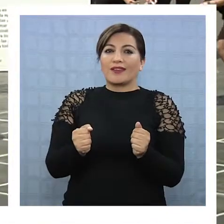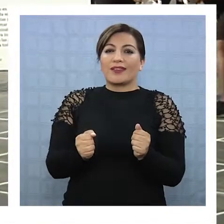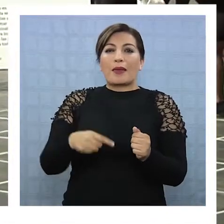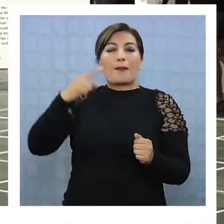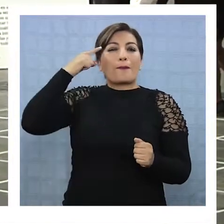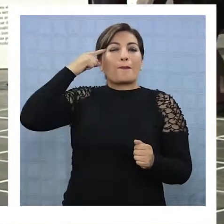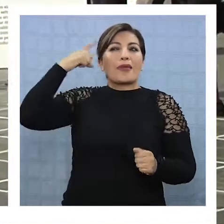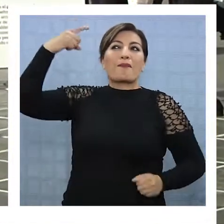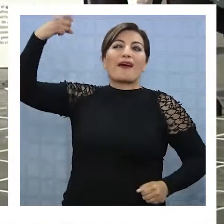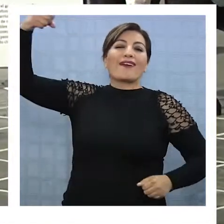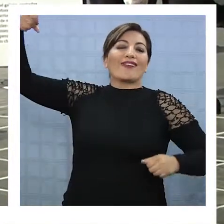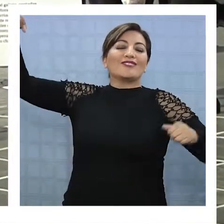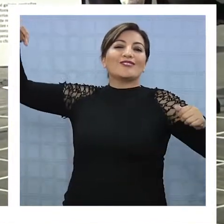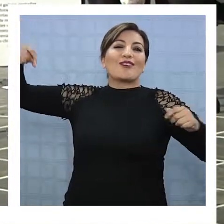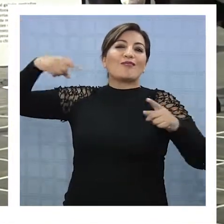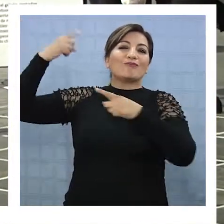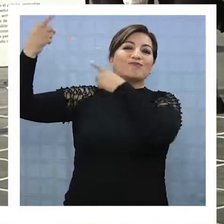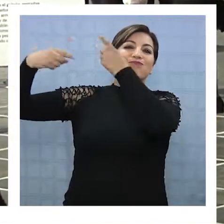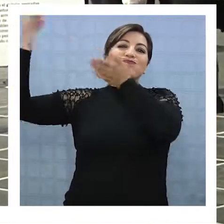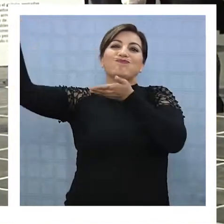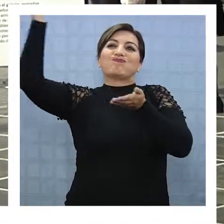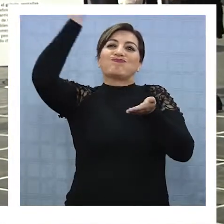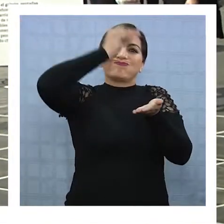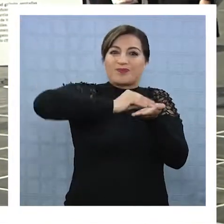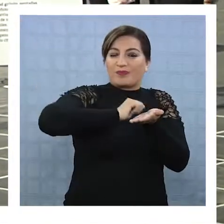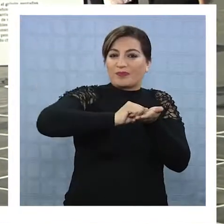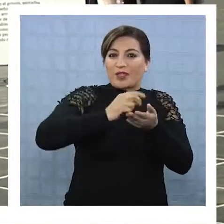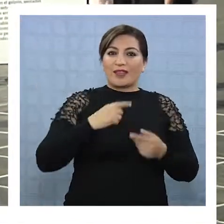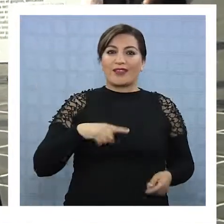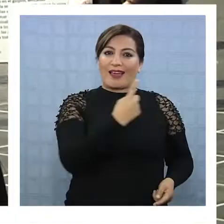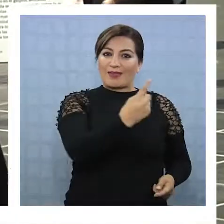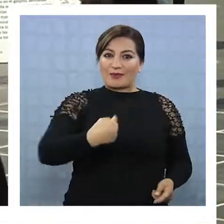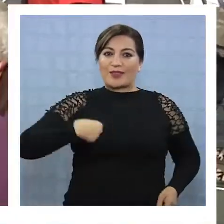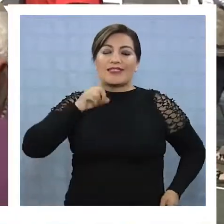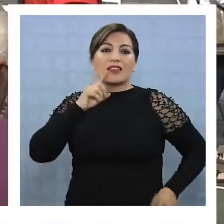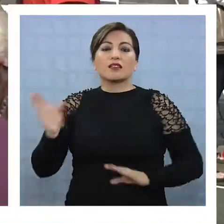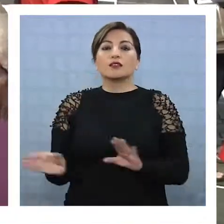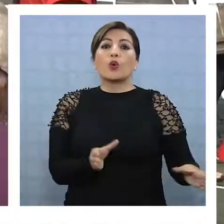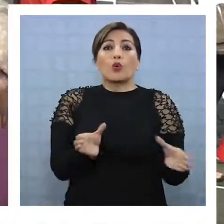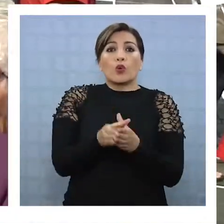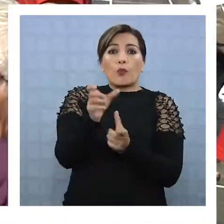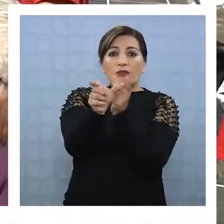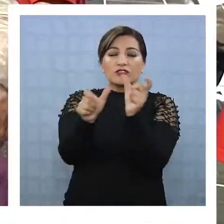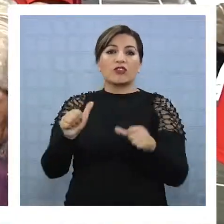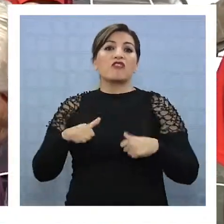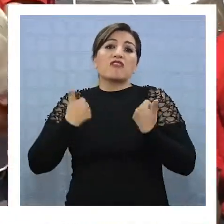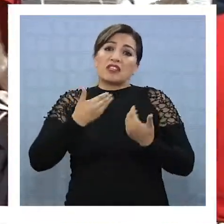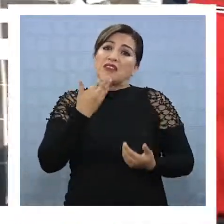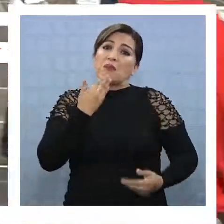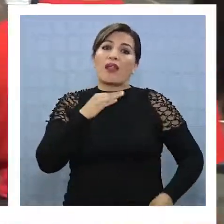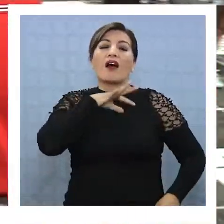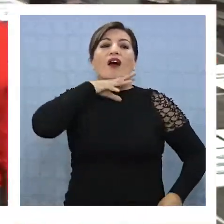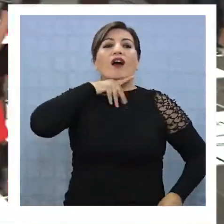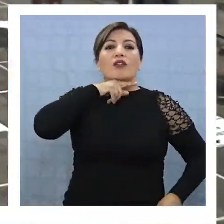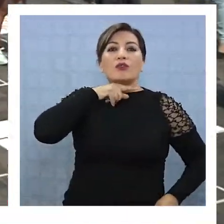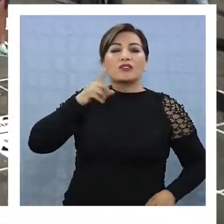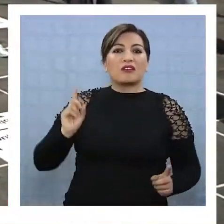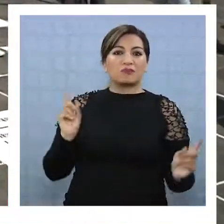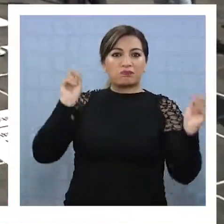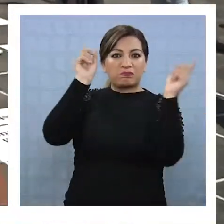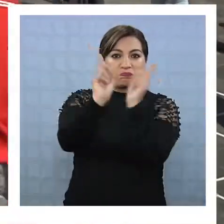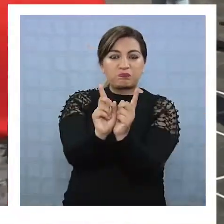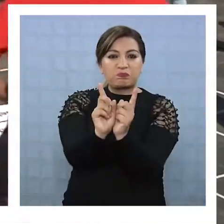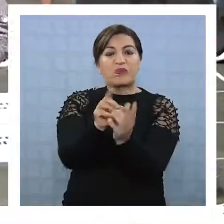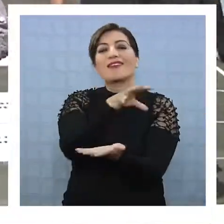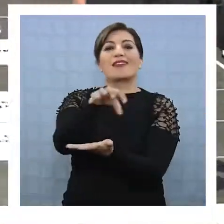podemos echar a volar nuestra imaginación y plasmar la creatividad que todos tenemos. Un grupo de jóvenes y no tan jóvenes